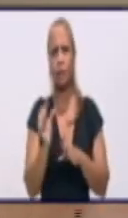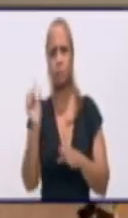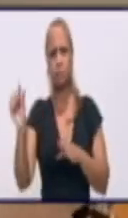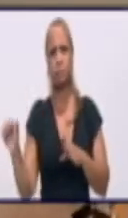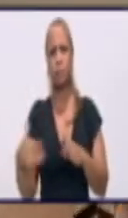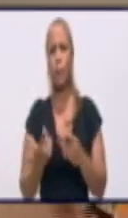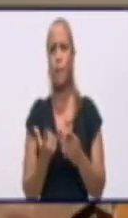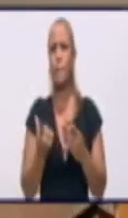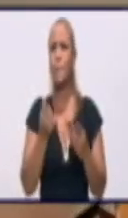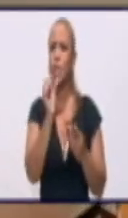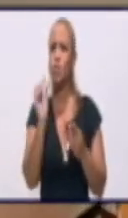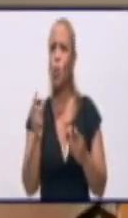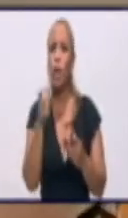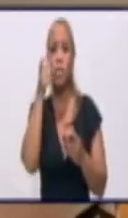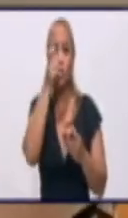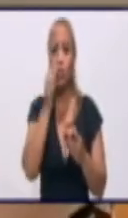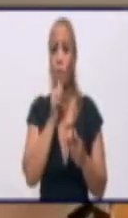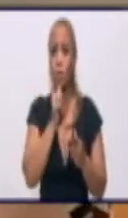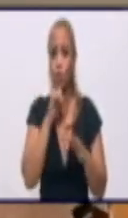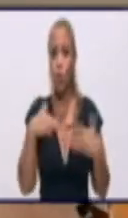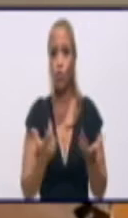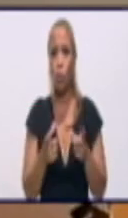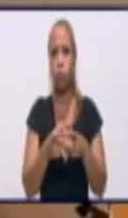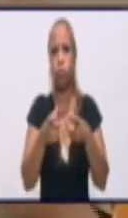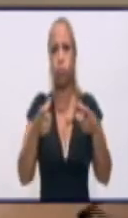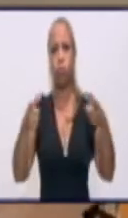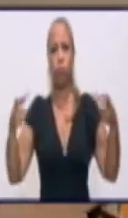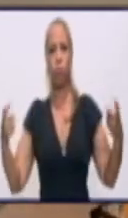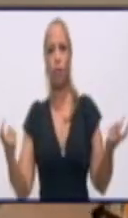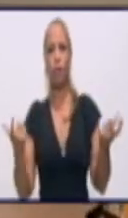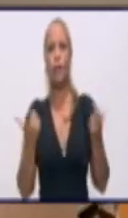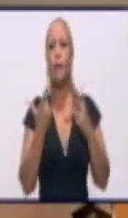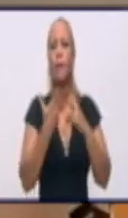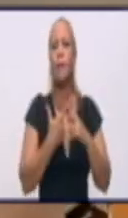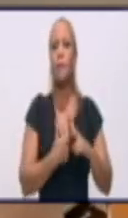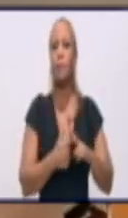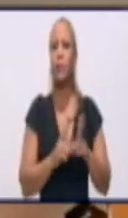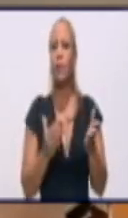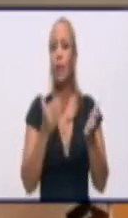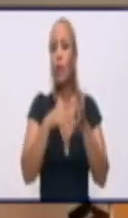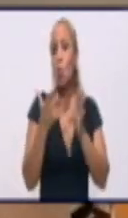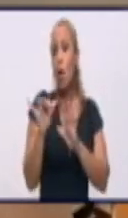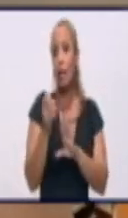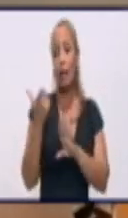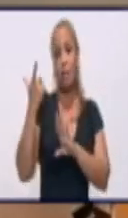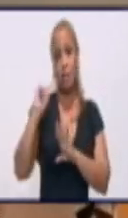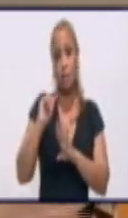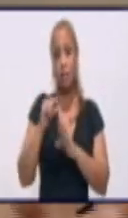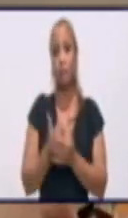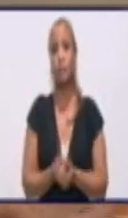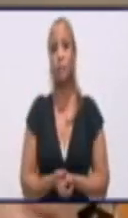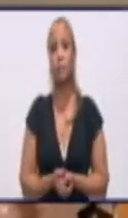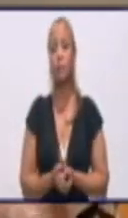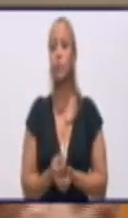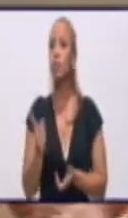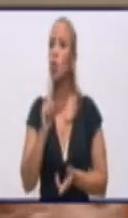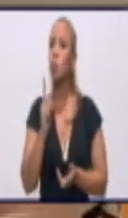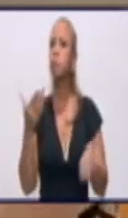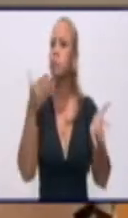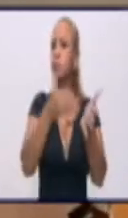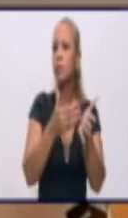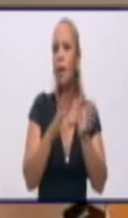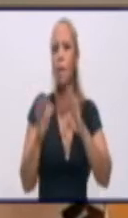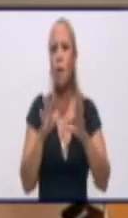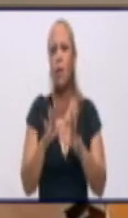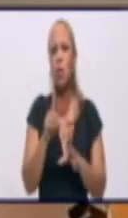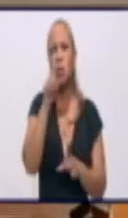sospechosos se ha venido incrementando, llegando a cifras récord como la de ayer. Recordar que nosotros no llegábamos, no pasábamos de 100.